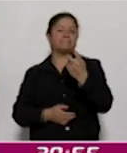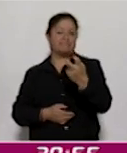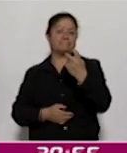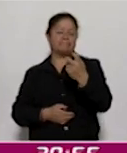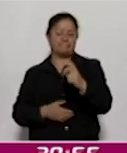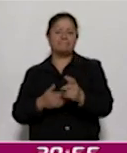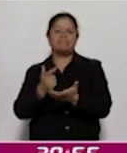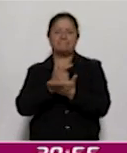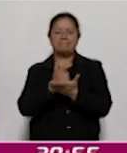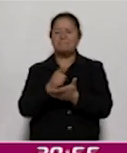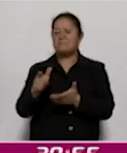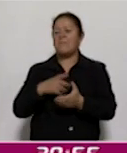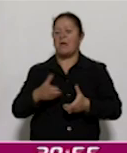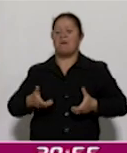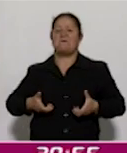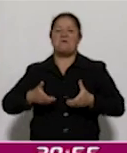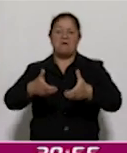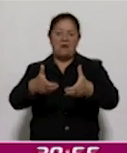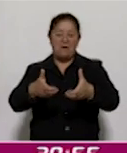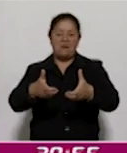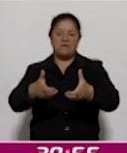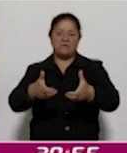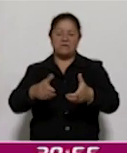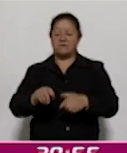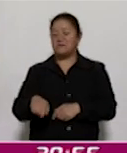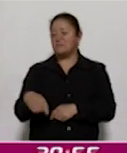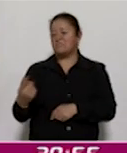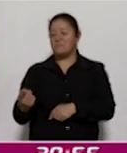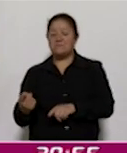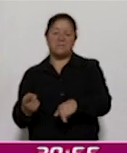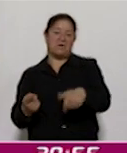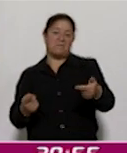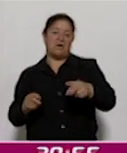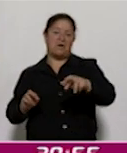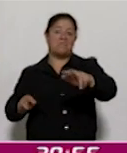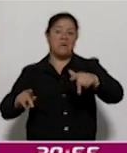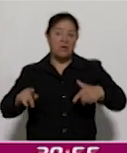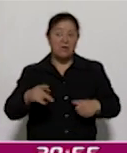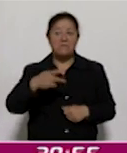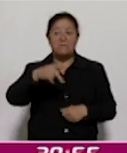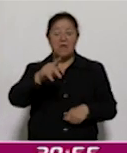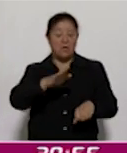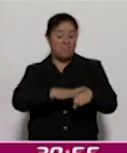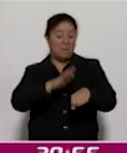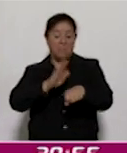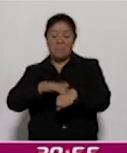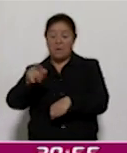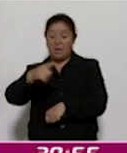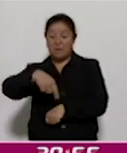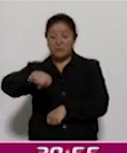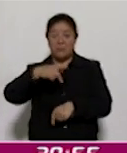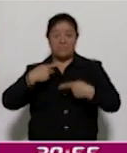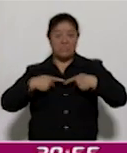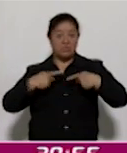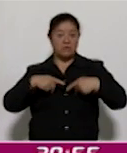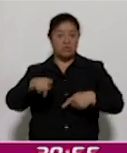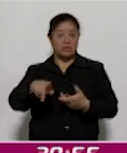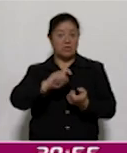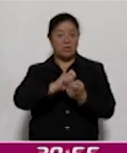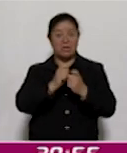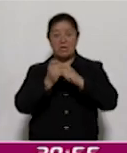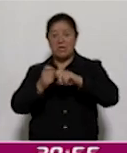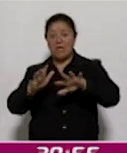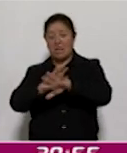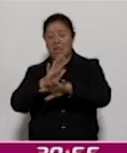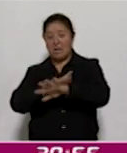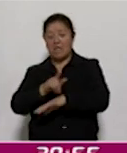gris, vialidades, calles, sin embargo la mayoría de la población no se traslada por ejemplo